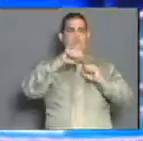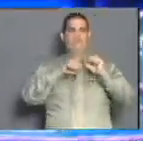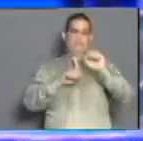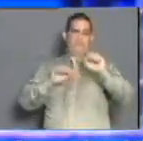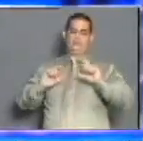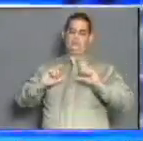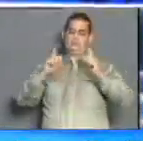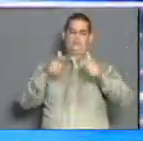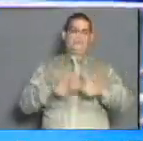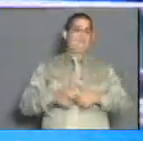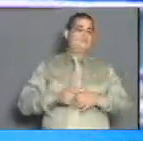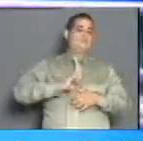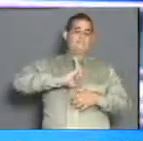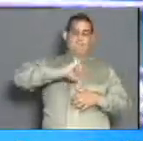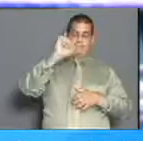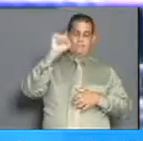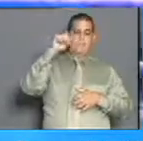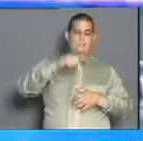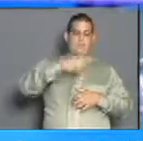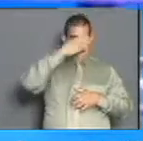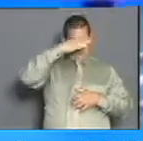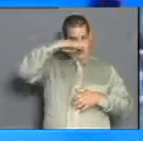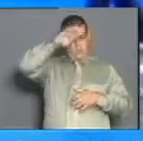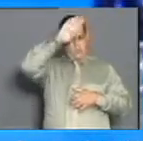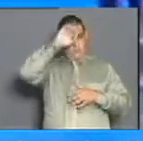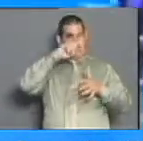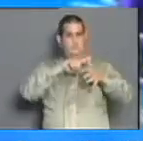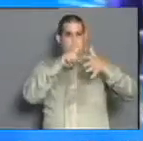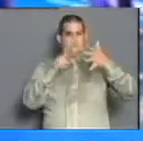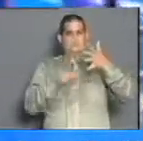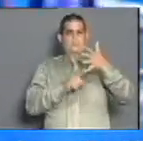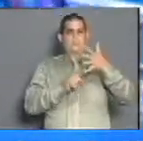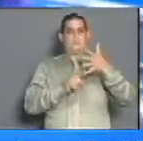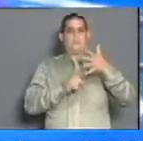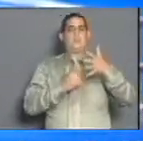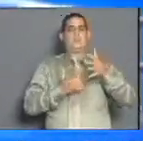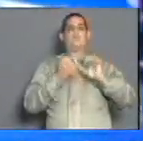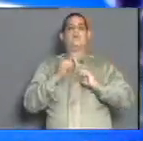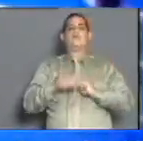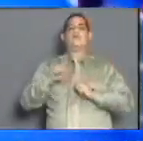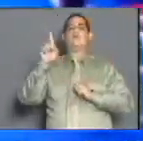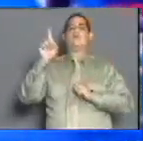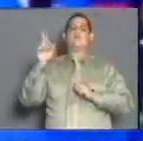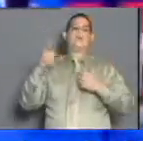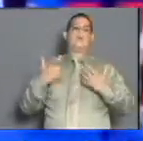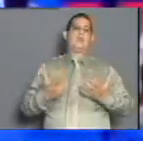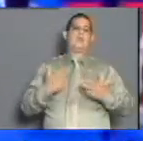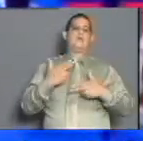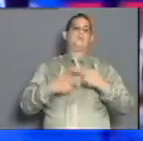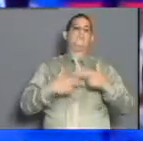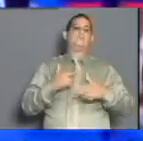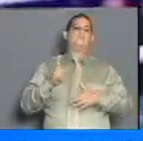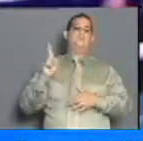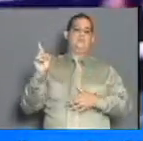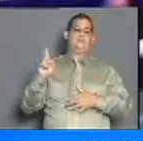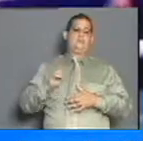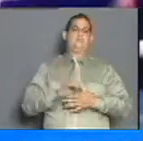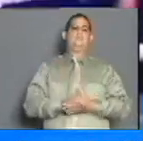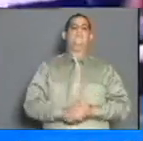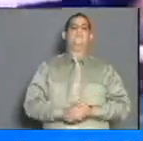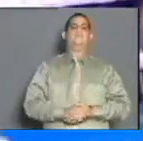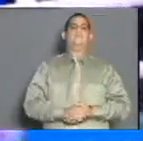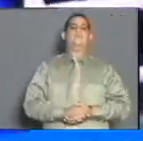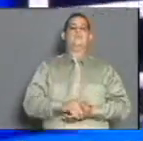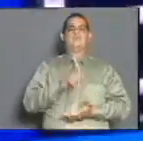triunfo a Cuba al debutar hoy en la quinta fecha del campeonato mundial de boxeo con sede en Belgrado, capital de Serbia.